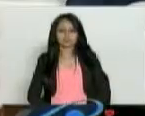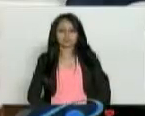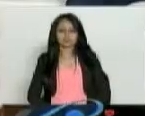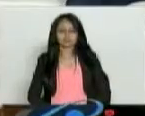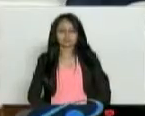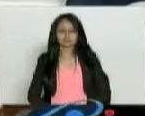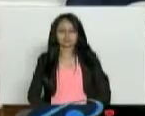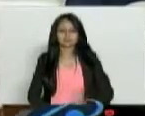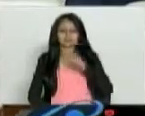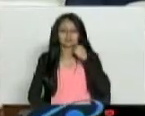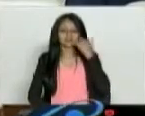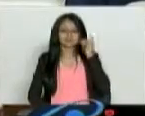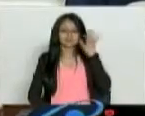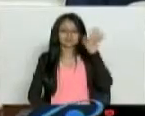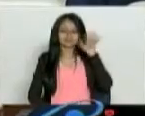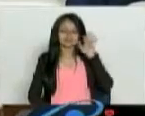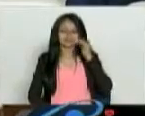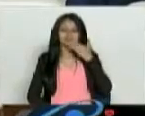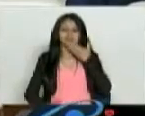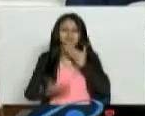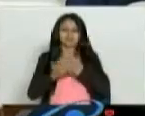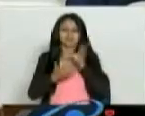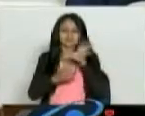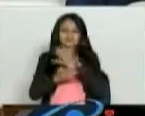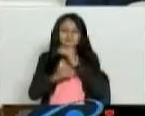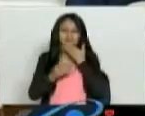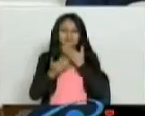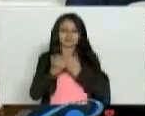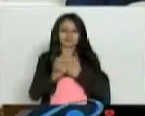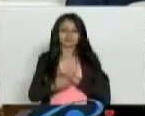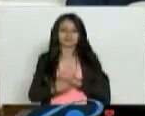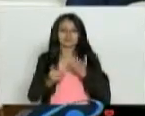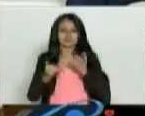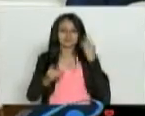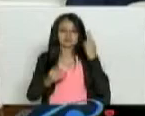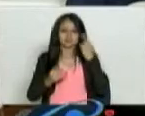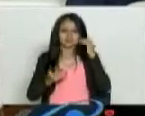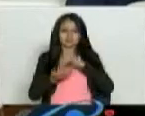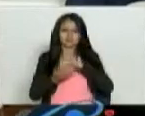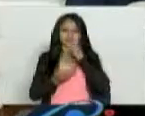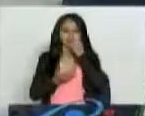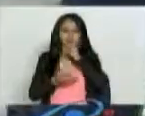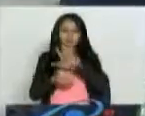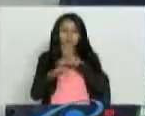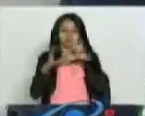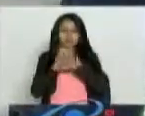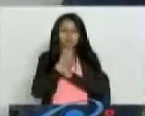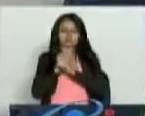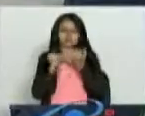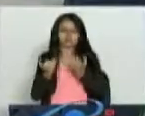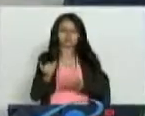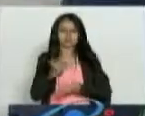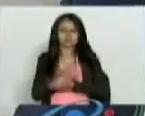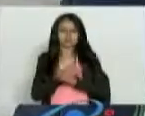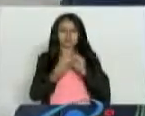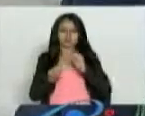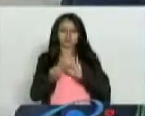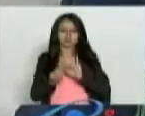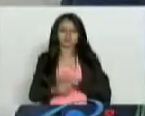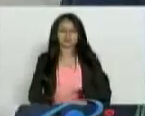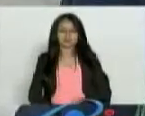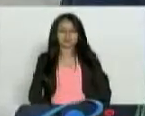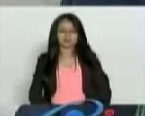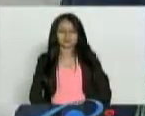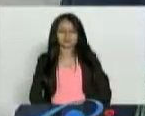¿despedimos con la nota? Sí, despedimos con la nota. Bueno, Iván, muchas gracias a todos ustedes. Muchas gracias. Este programa tiene una repetición a las 12 de la noche, pero quédense un momentico todavía con nosotros